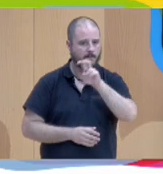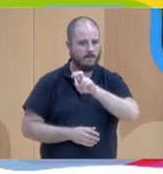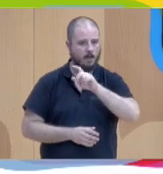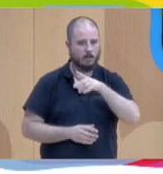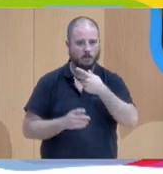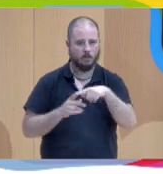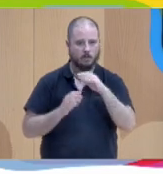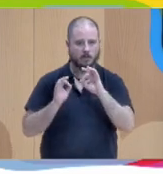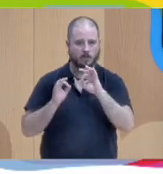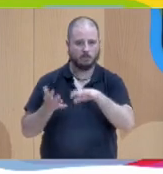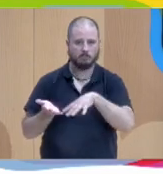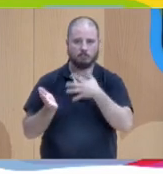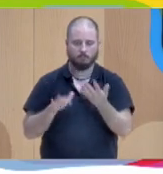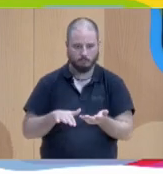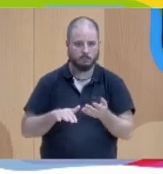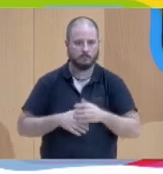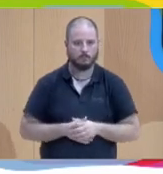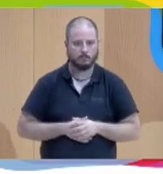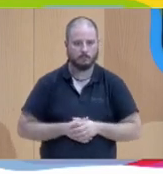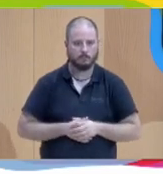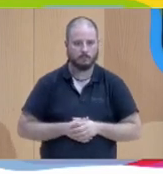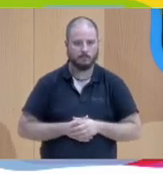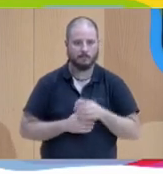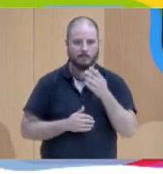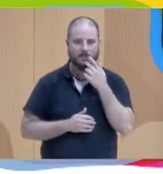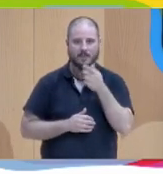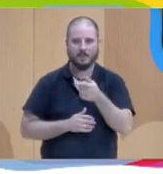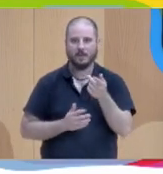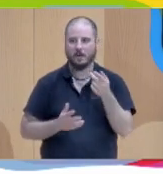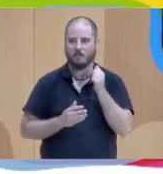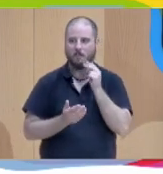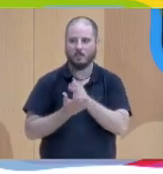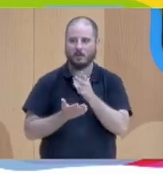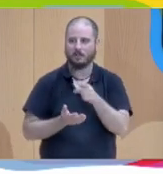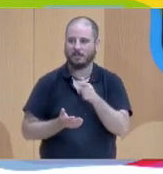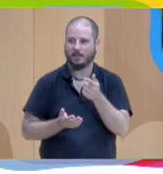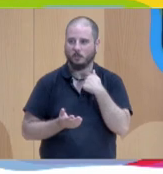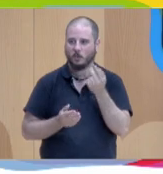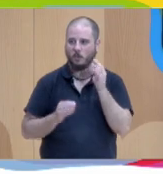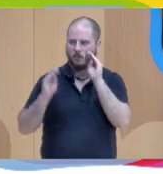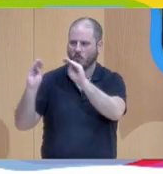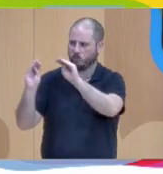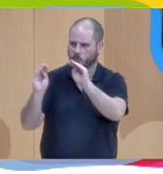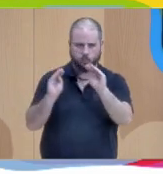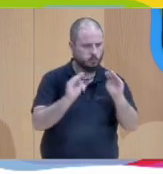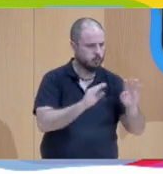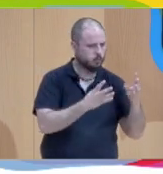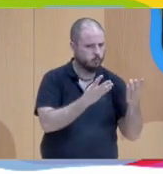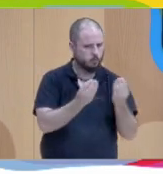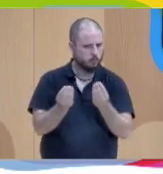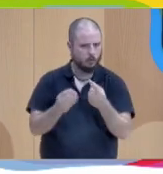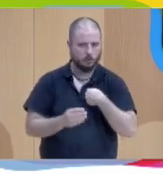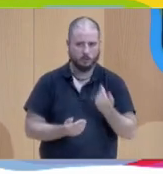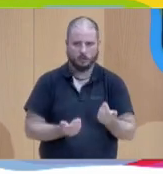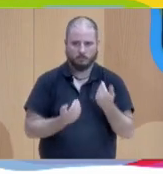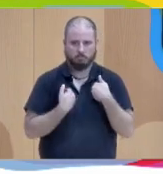concretas, ¿sí? La apuesta no es que me gusta y ya está, no, la apuesta es que nos ha formado un montón de personas y yo me siento corresponsable